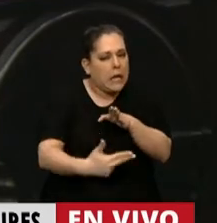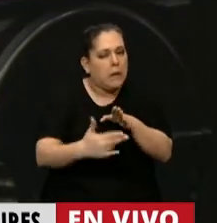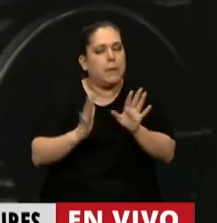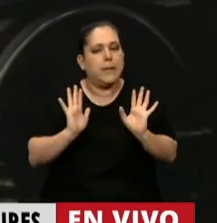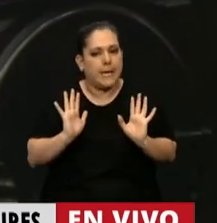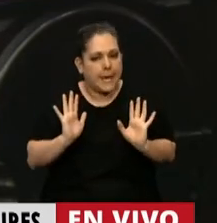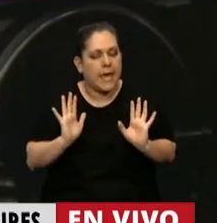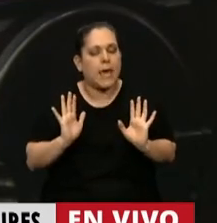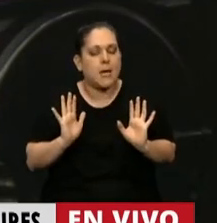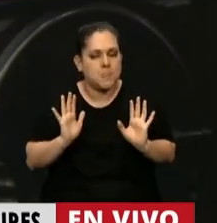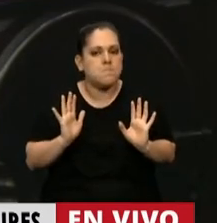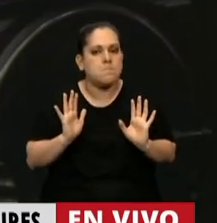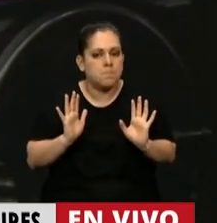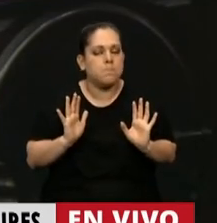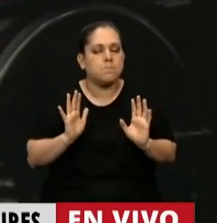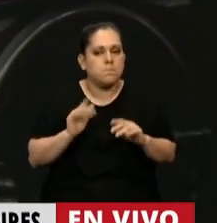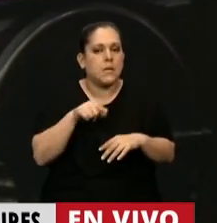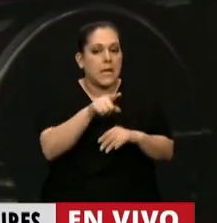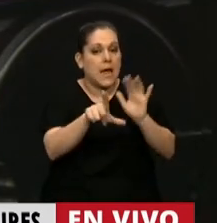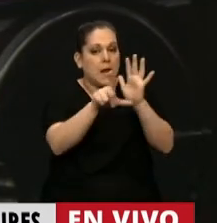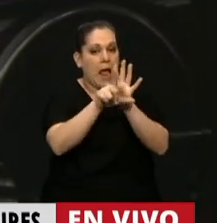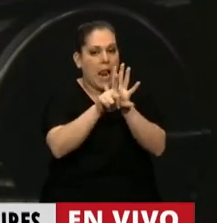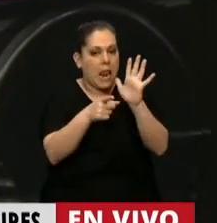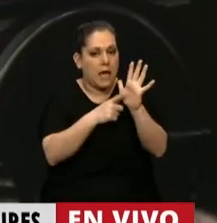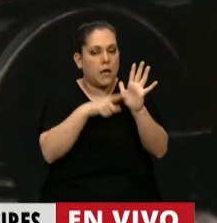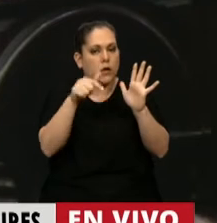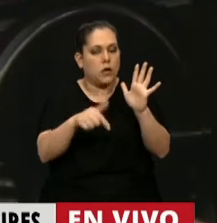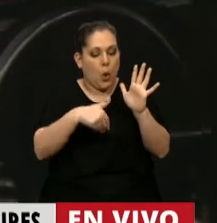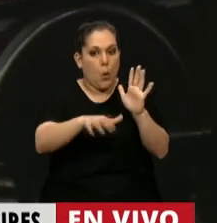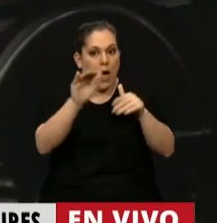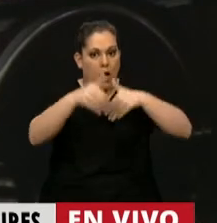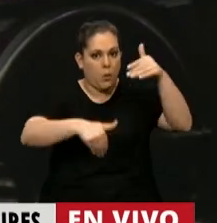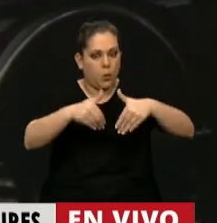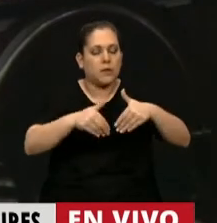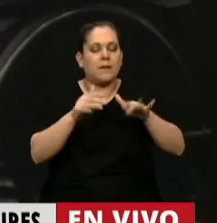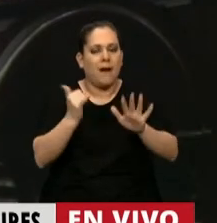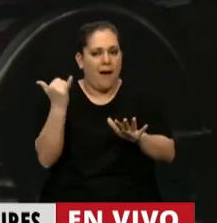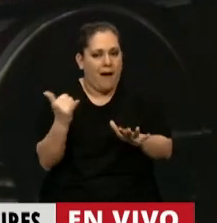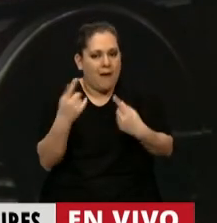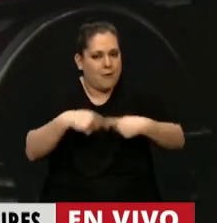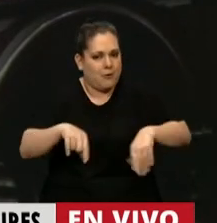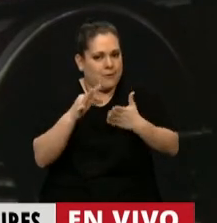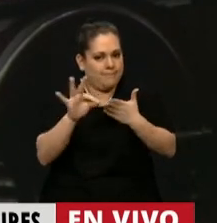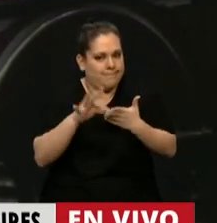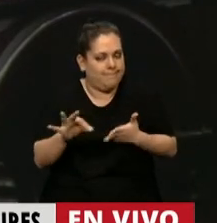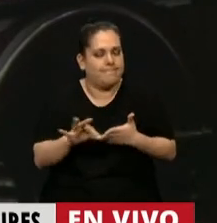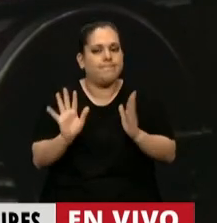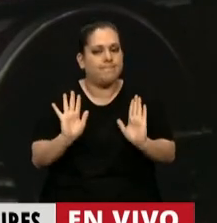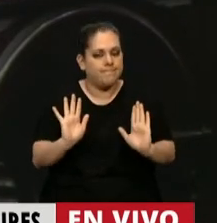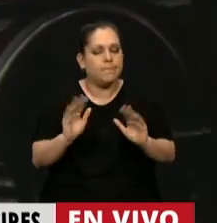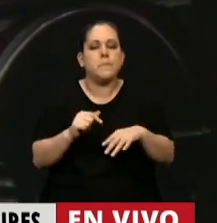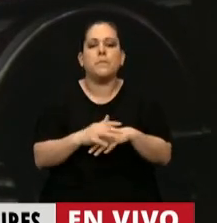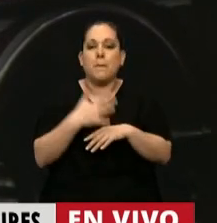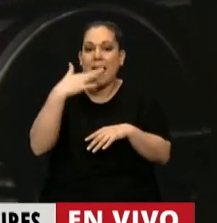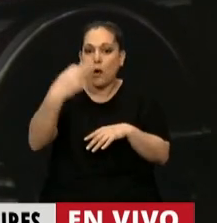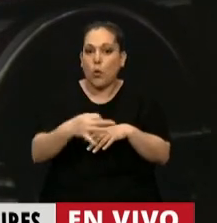mención u omisión la ley que vamos a votar tiene. En primer lugar, entendemos que para garantizar